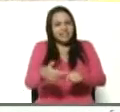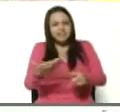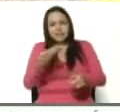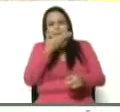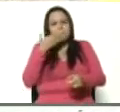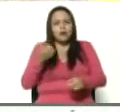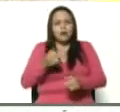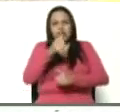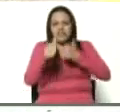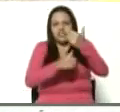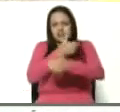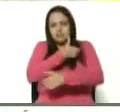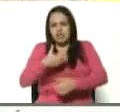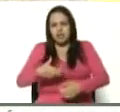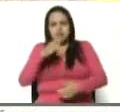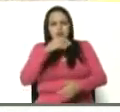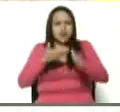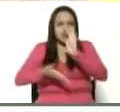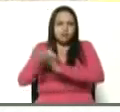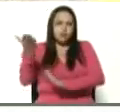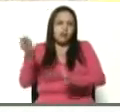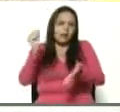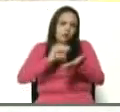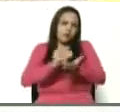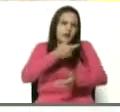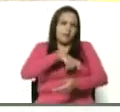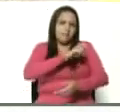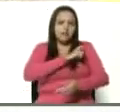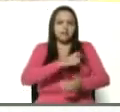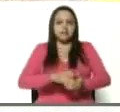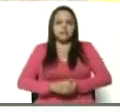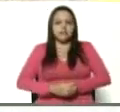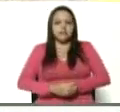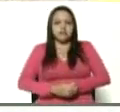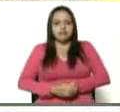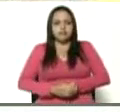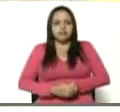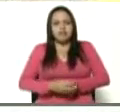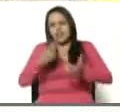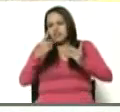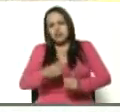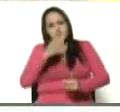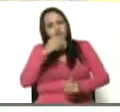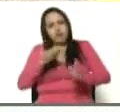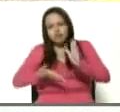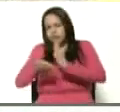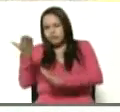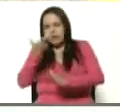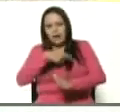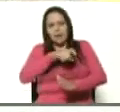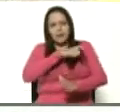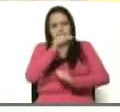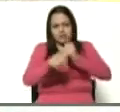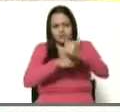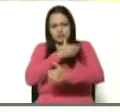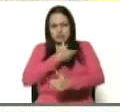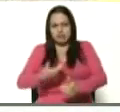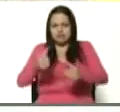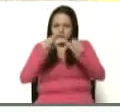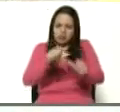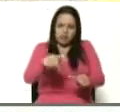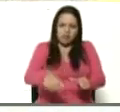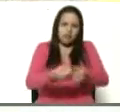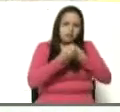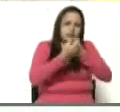que la vicepresidenta no fuera a Madrid otra vez. Preferimos que no fuera a Madrid. Se quedó y dio su discurso